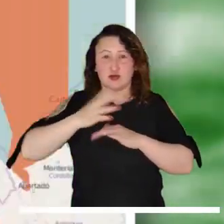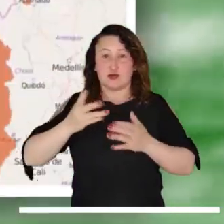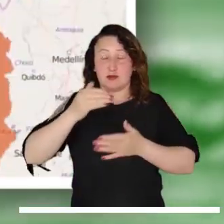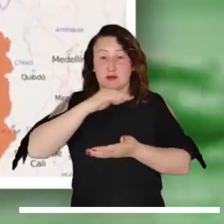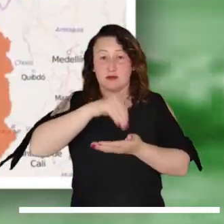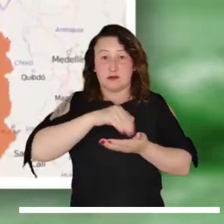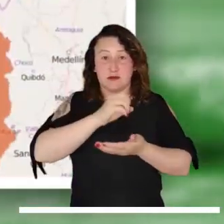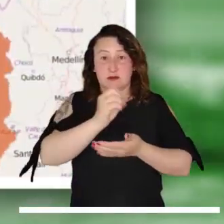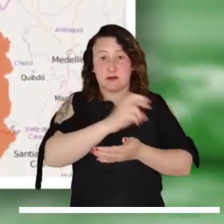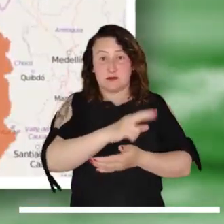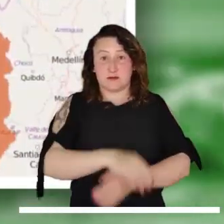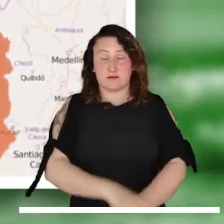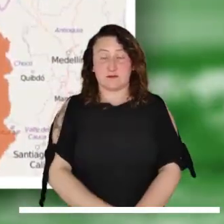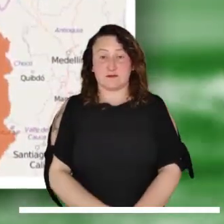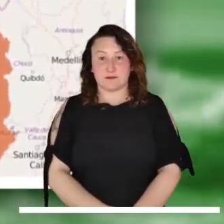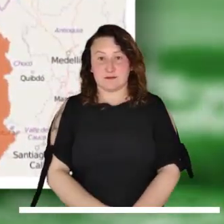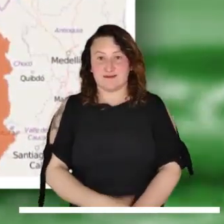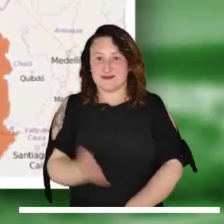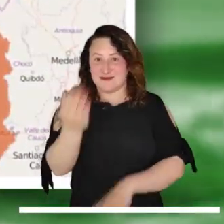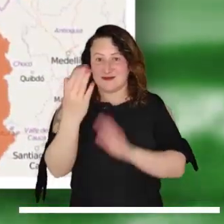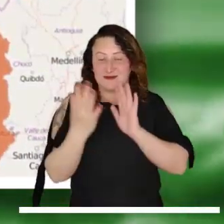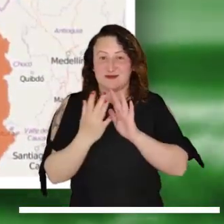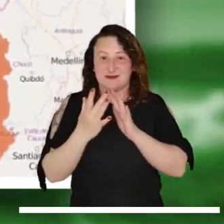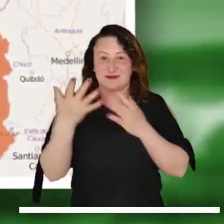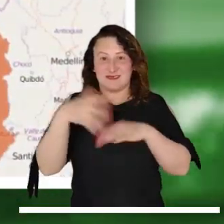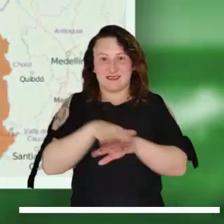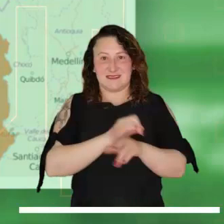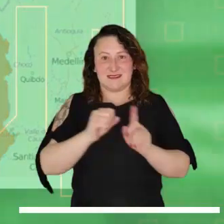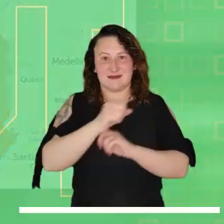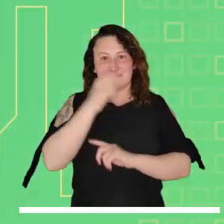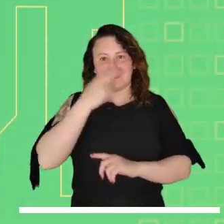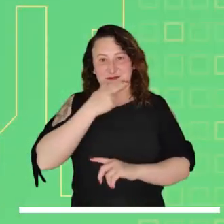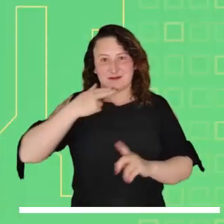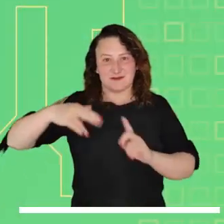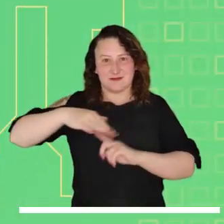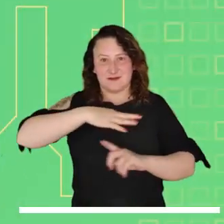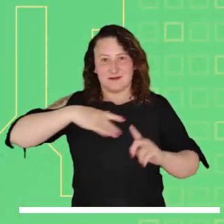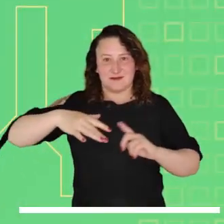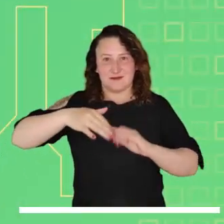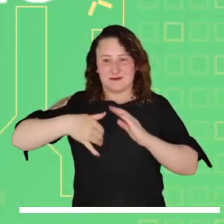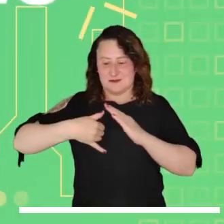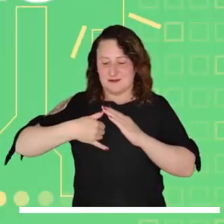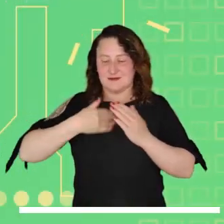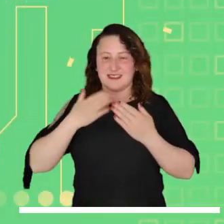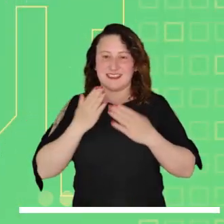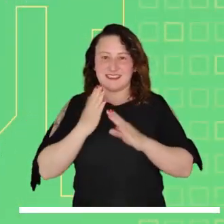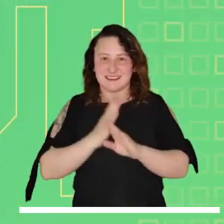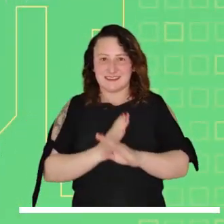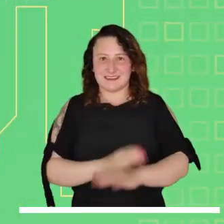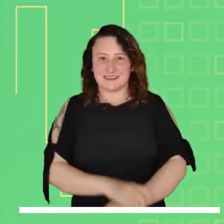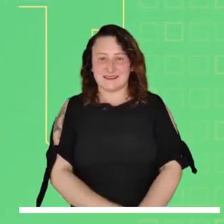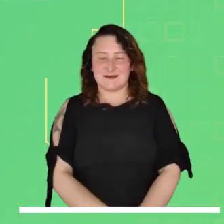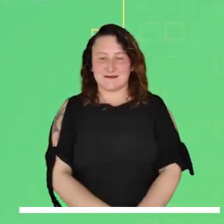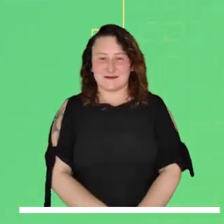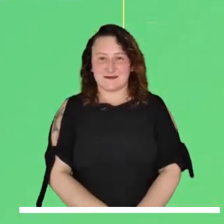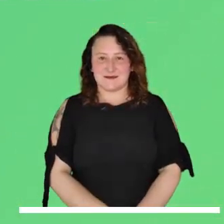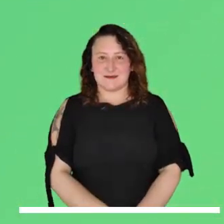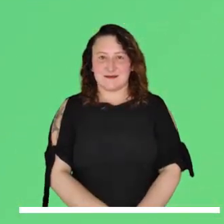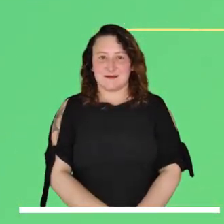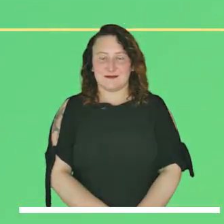se emite en el Caribe por viento y oleaje en el centro y oriente. Síguenos en nuestras redes sociales.